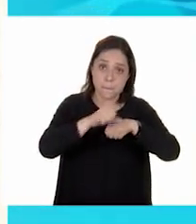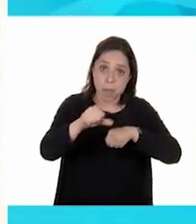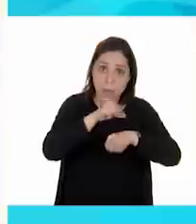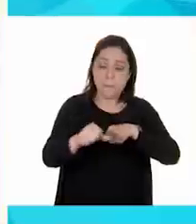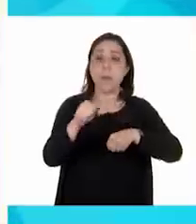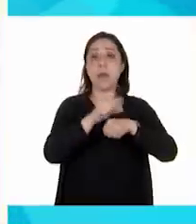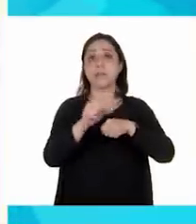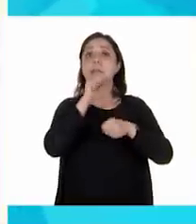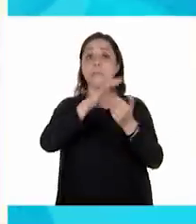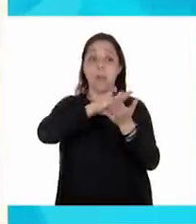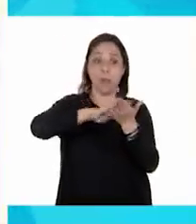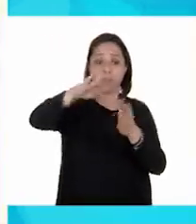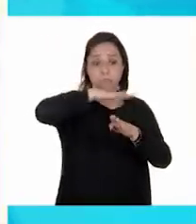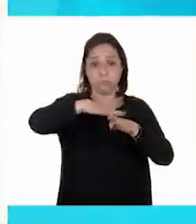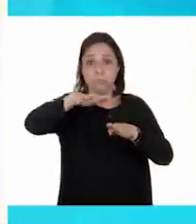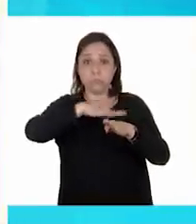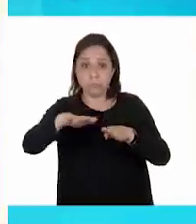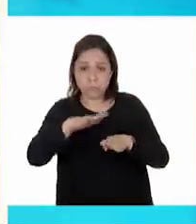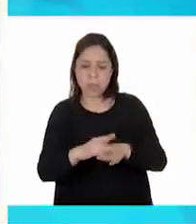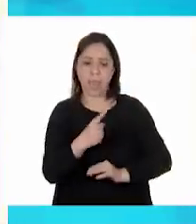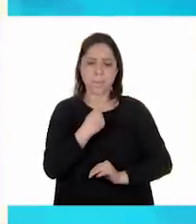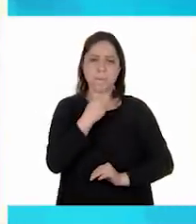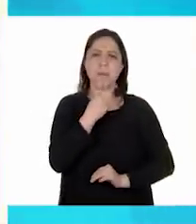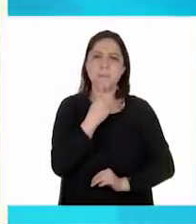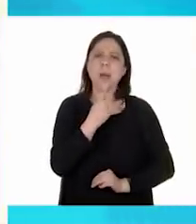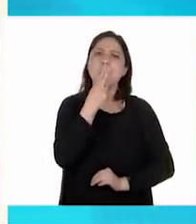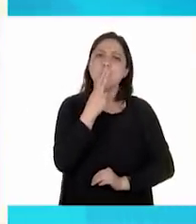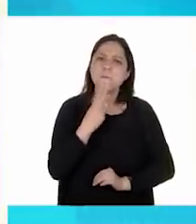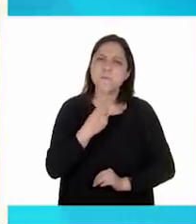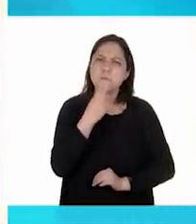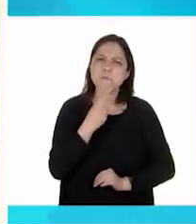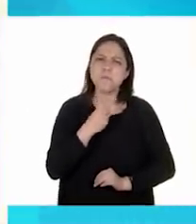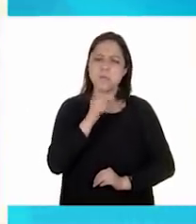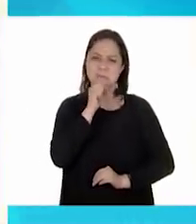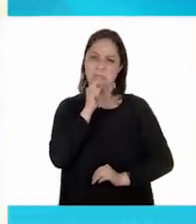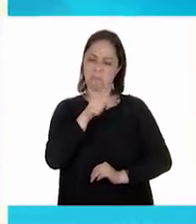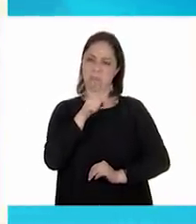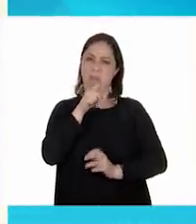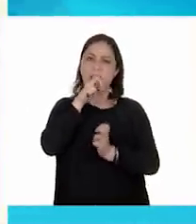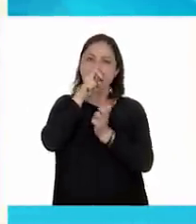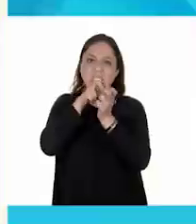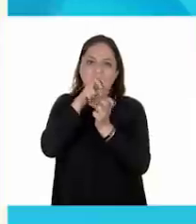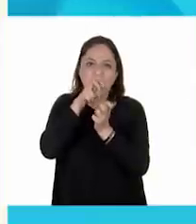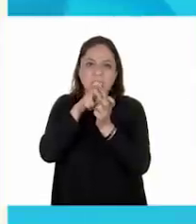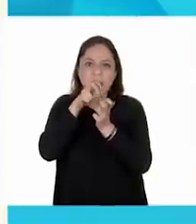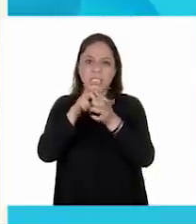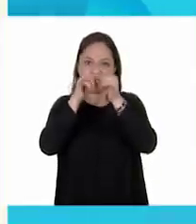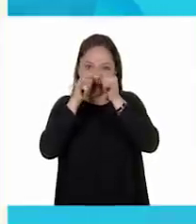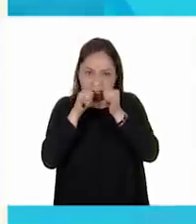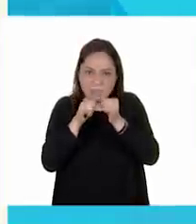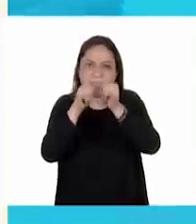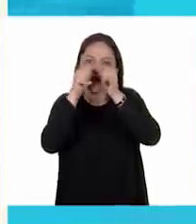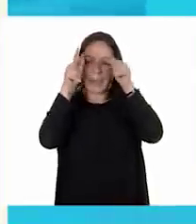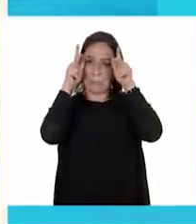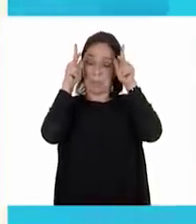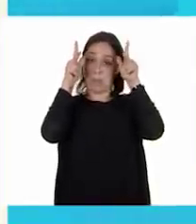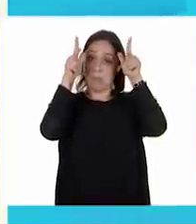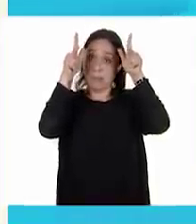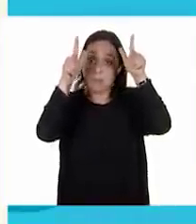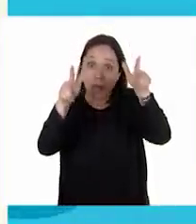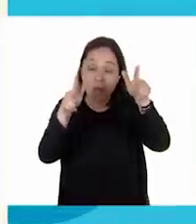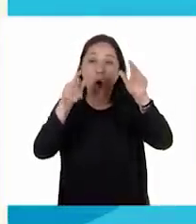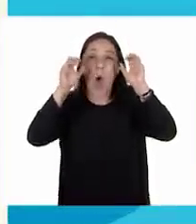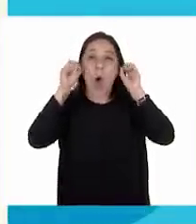dulces y también de ardilla, jabalí, venado o